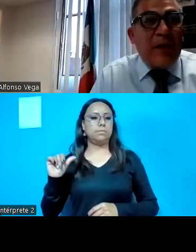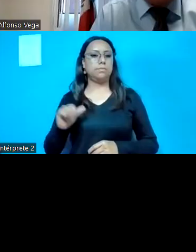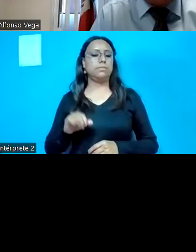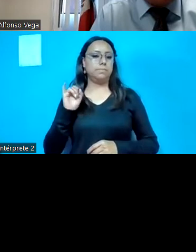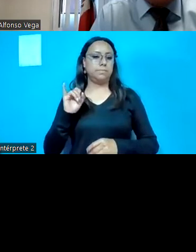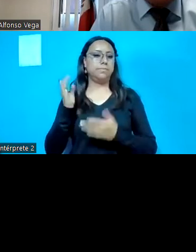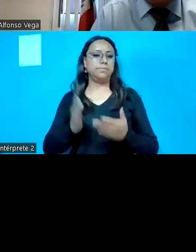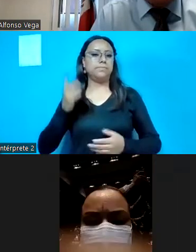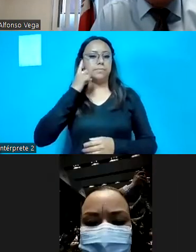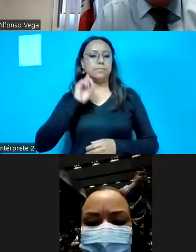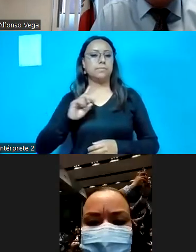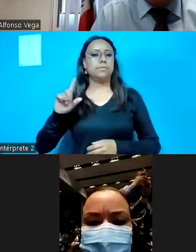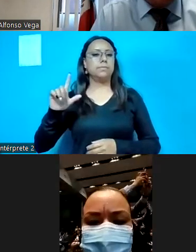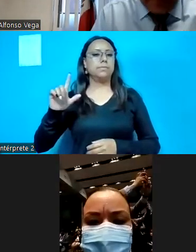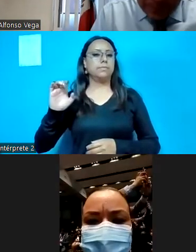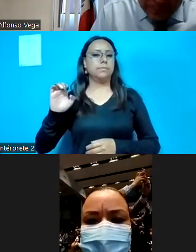Mateos Hernández.